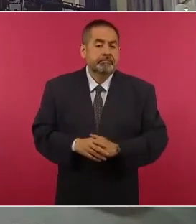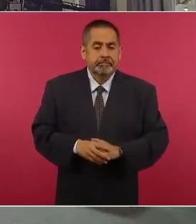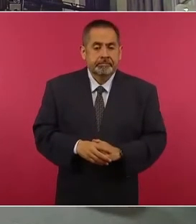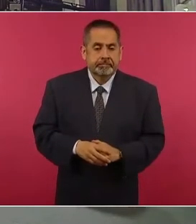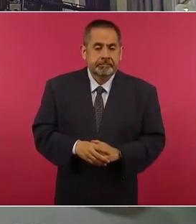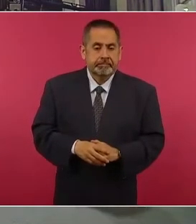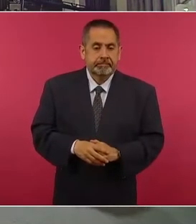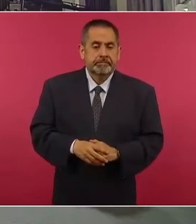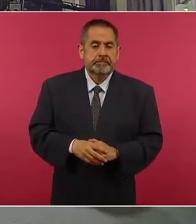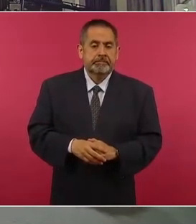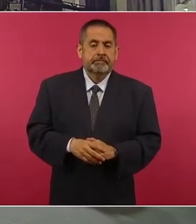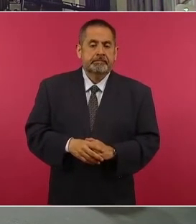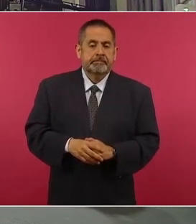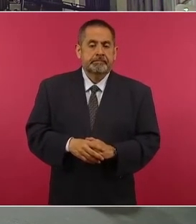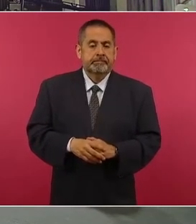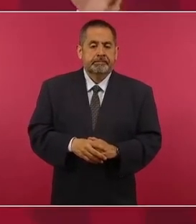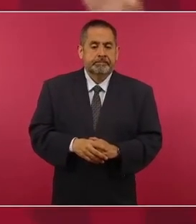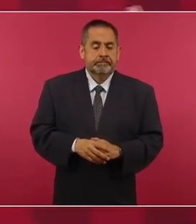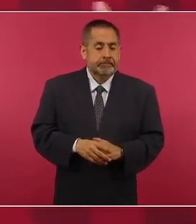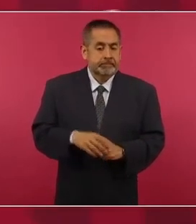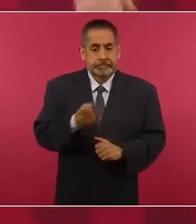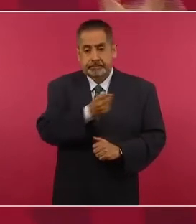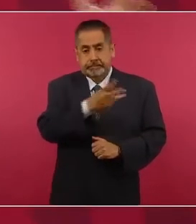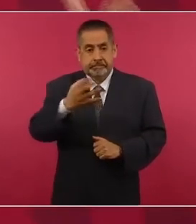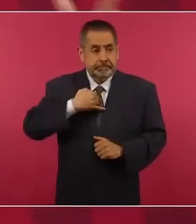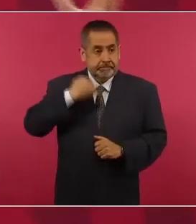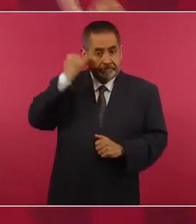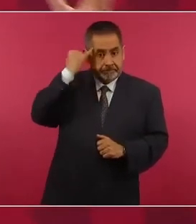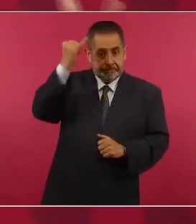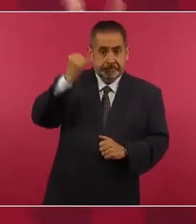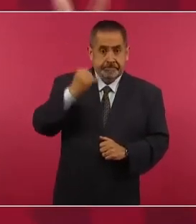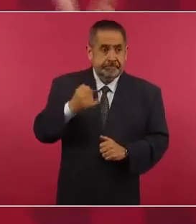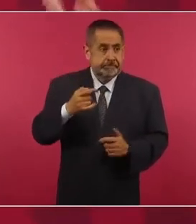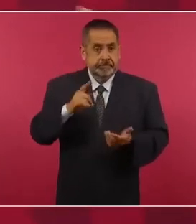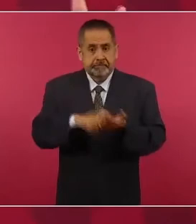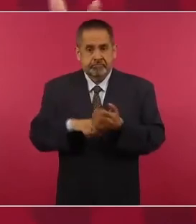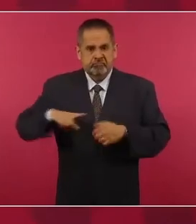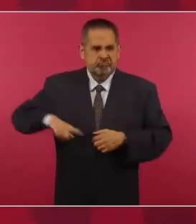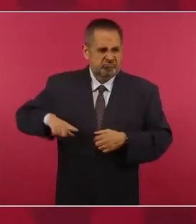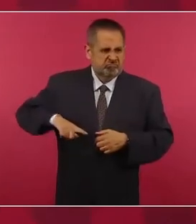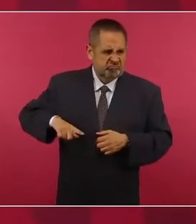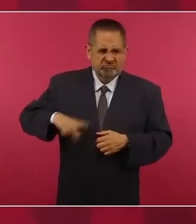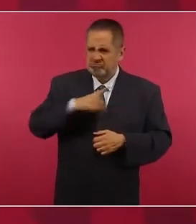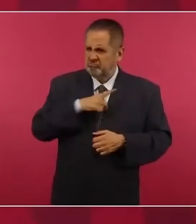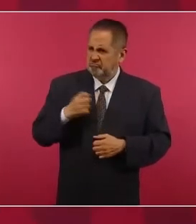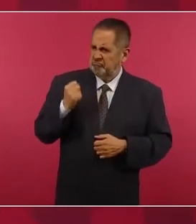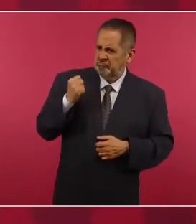Porque está la idea de que el gobernante tiene que ser malo.